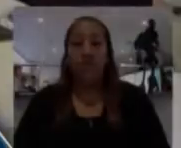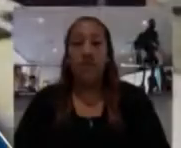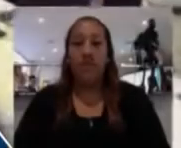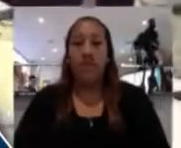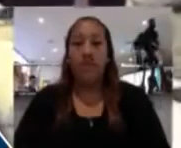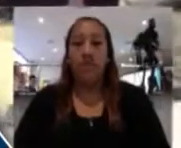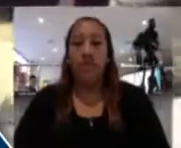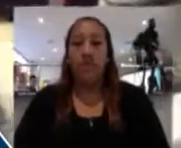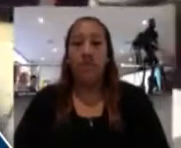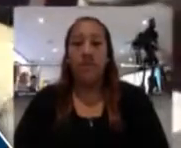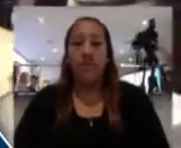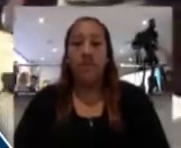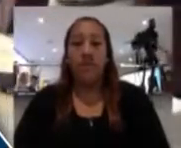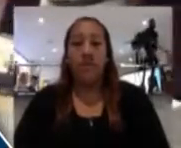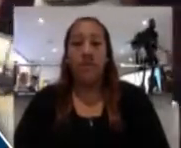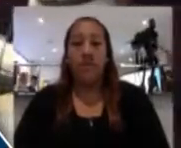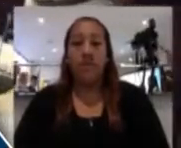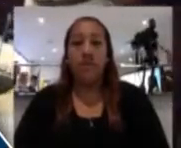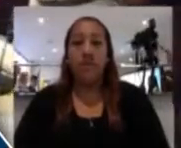stäpia